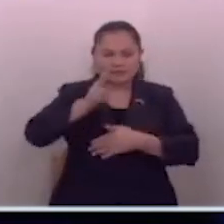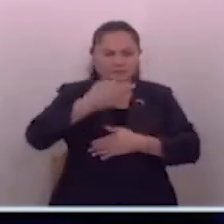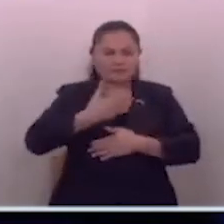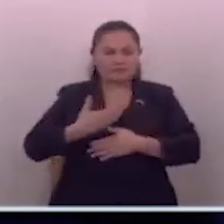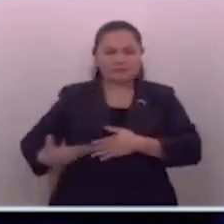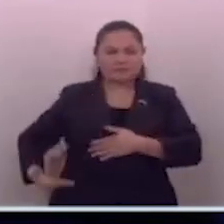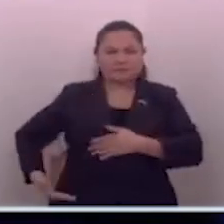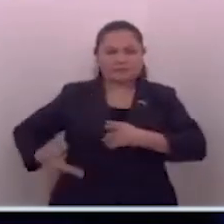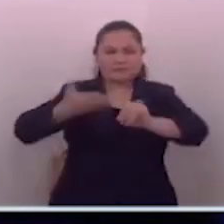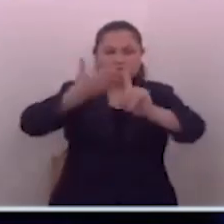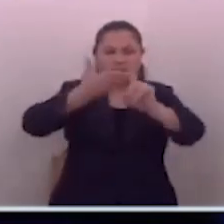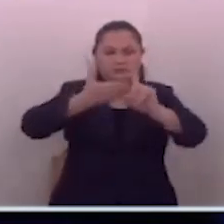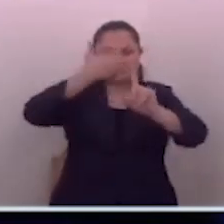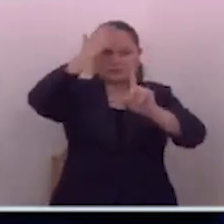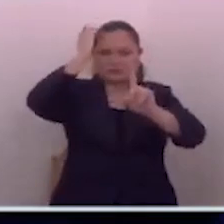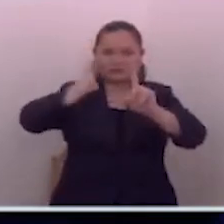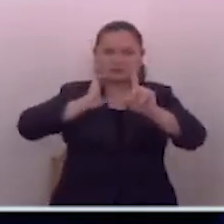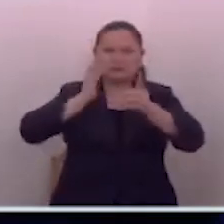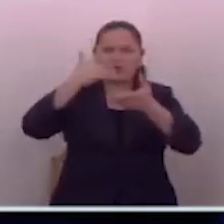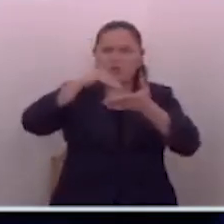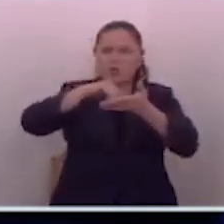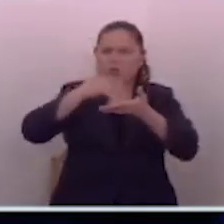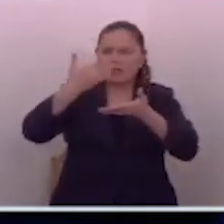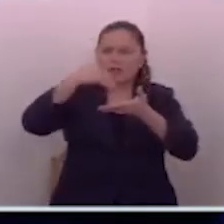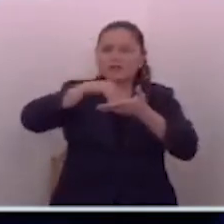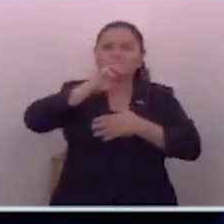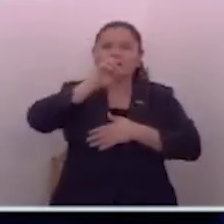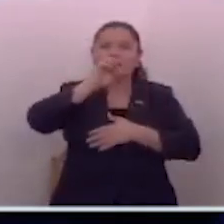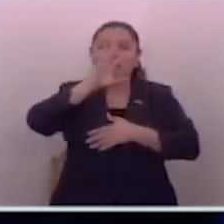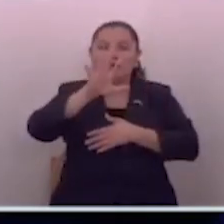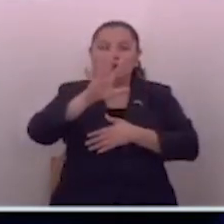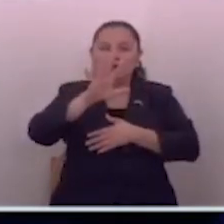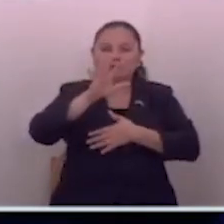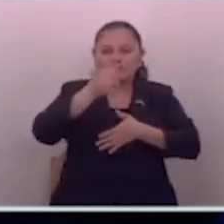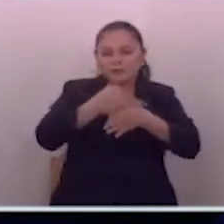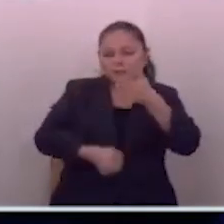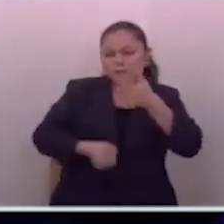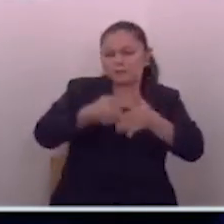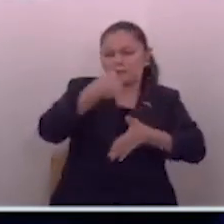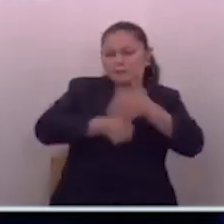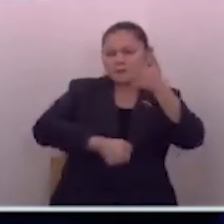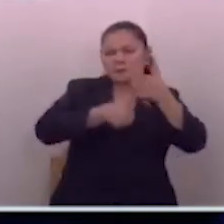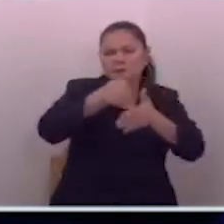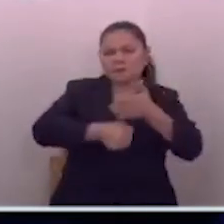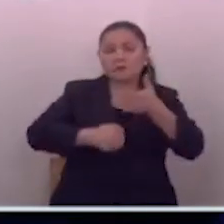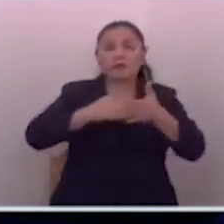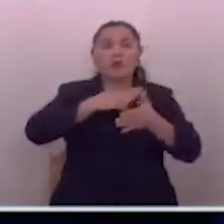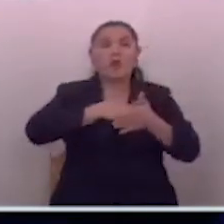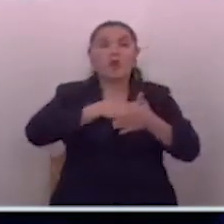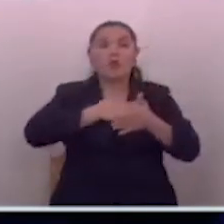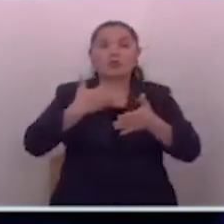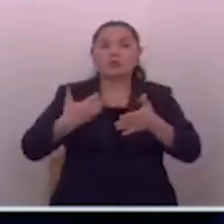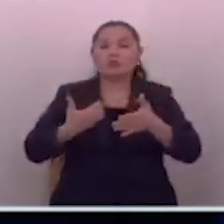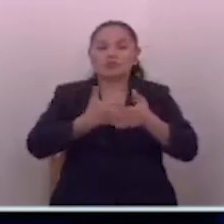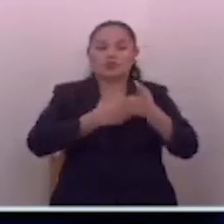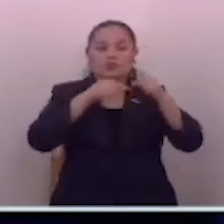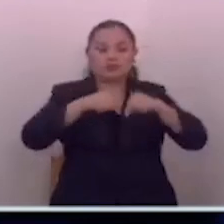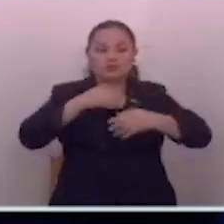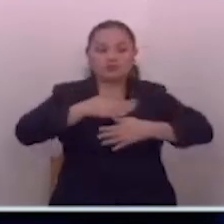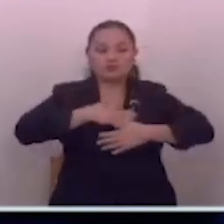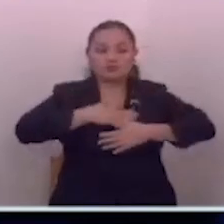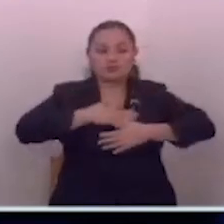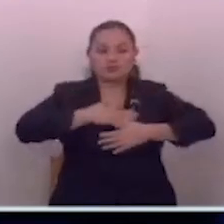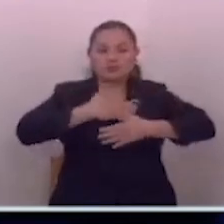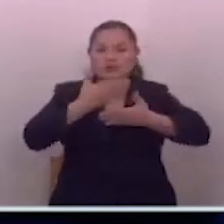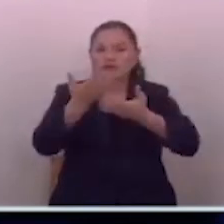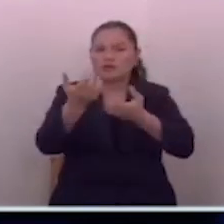de la república, lo ha dicho innumerables veces. Esa es una lucha que ahora nosotros, brindarles